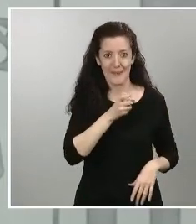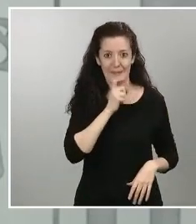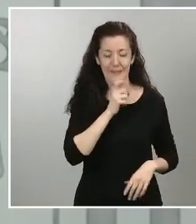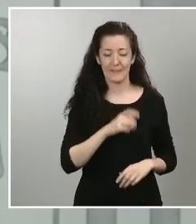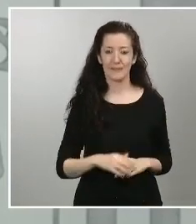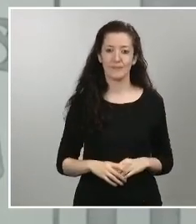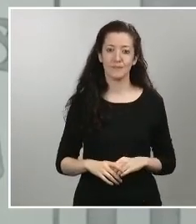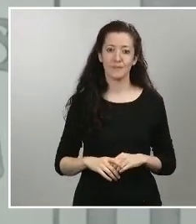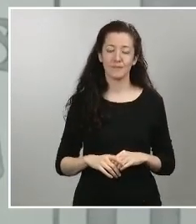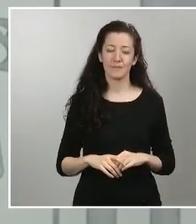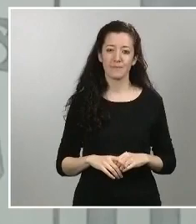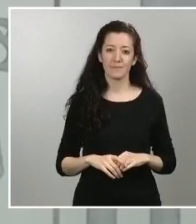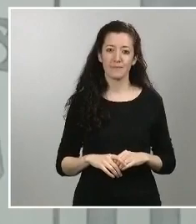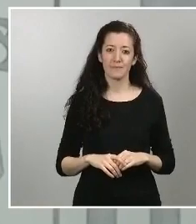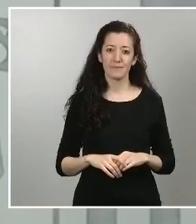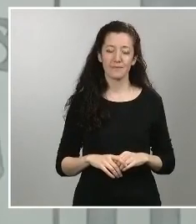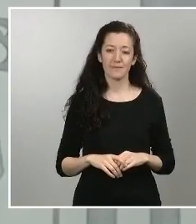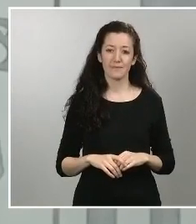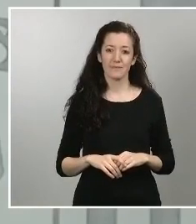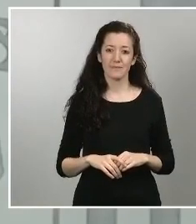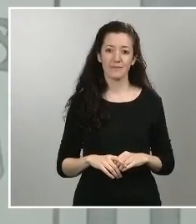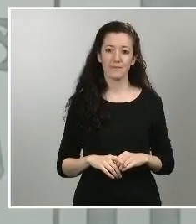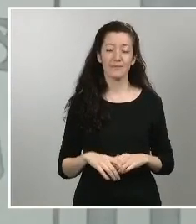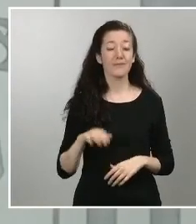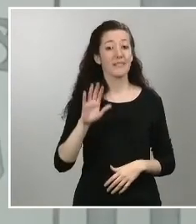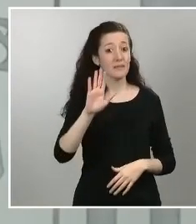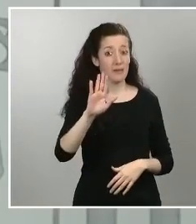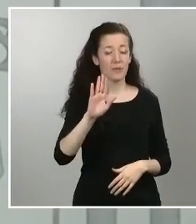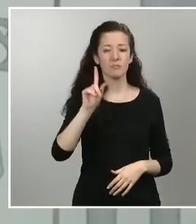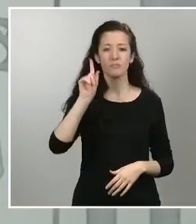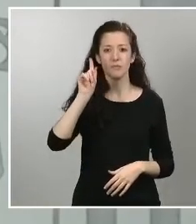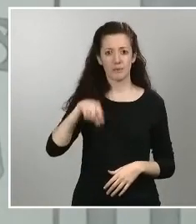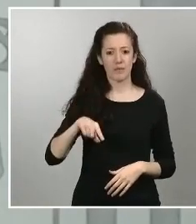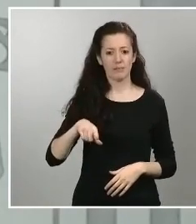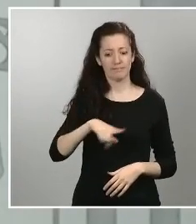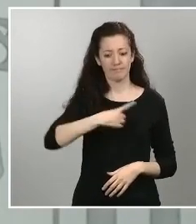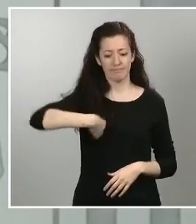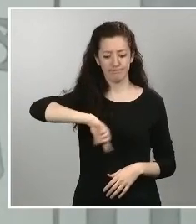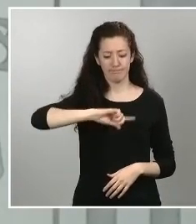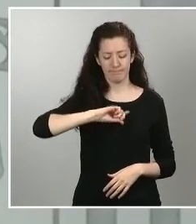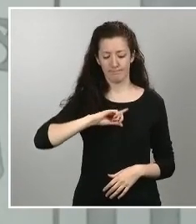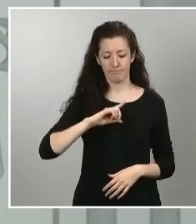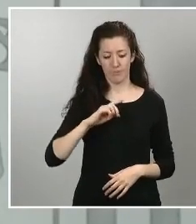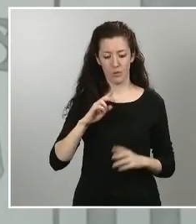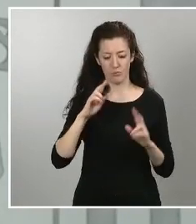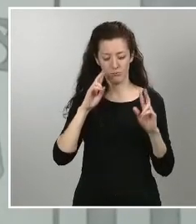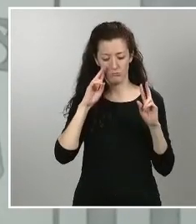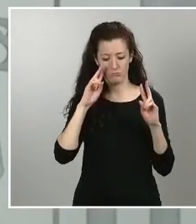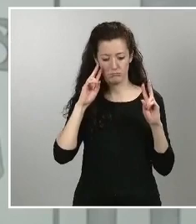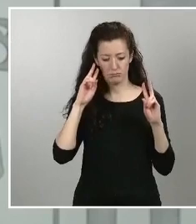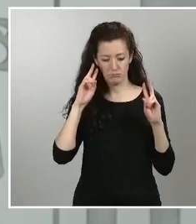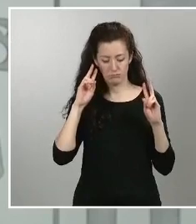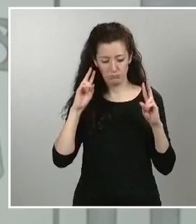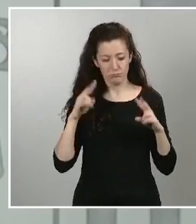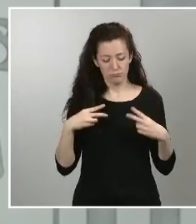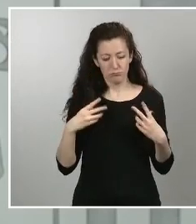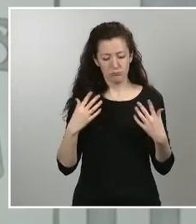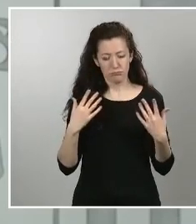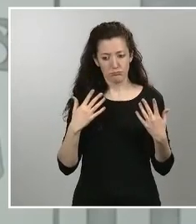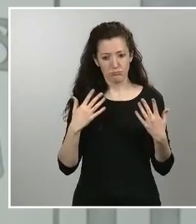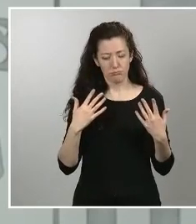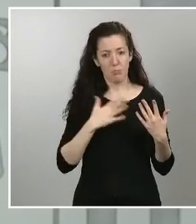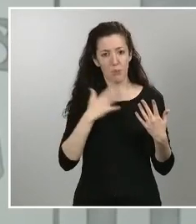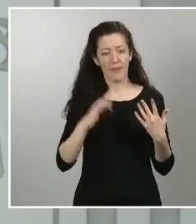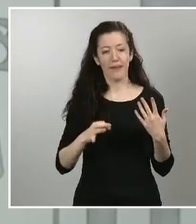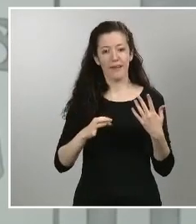capacidad de promulgar de alguna forma dar a luz este real decreto ley que persigue una figura